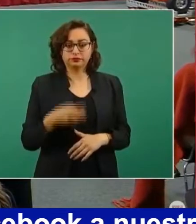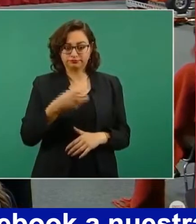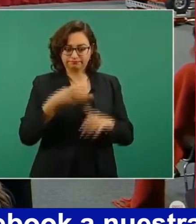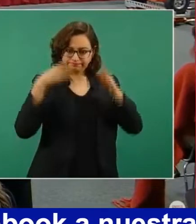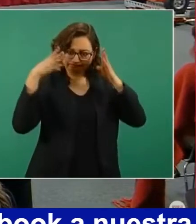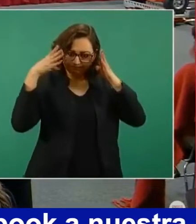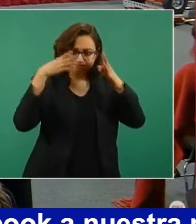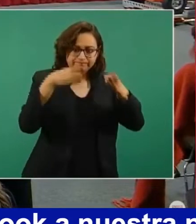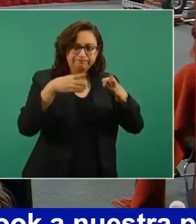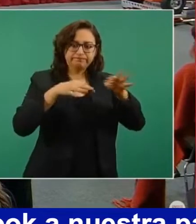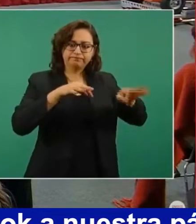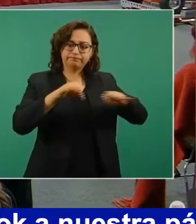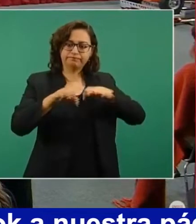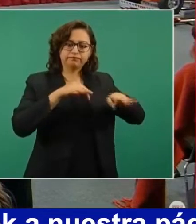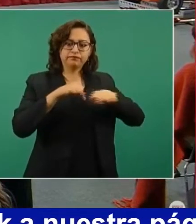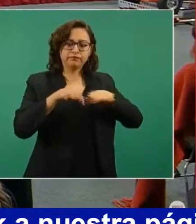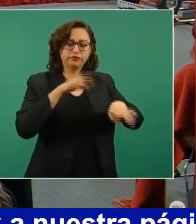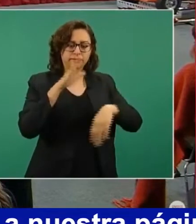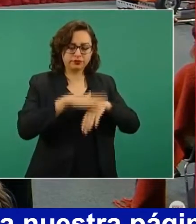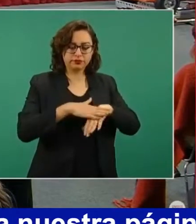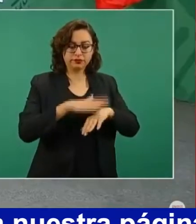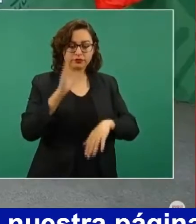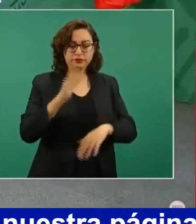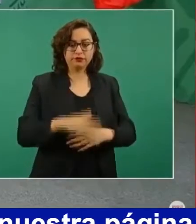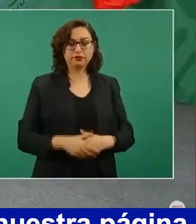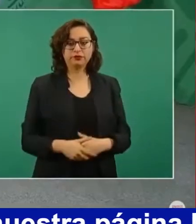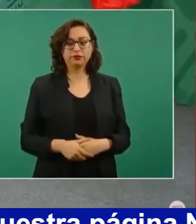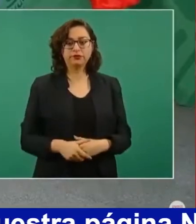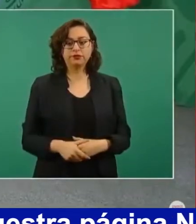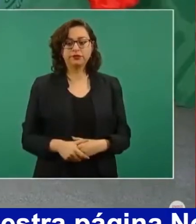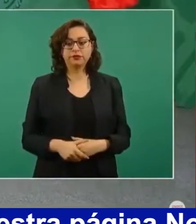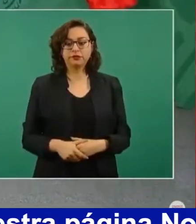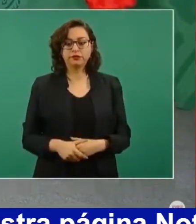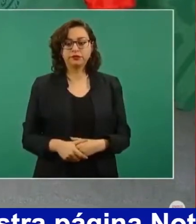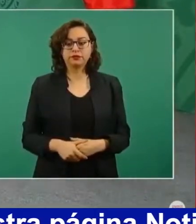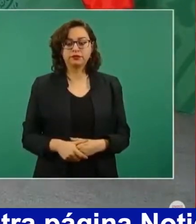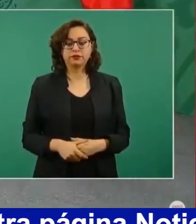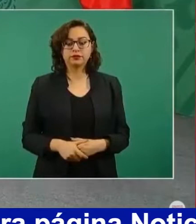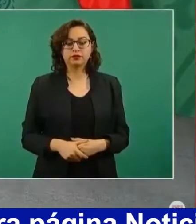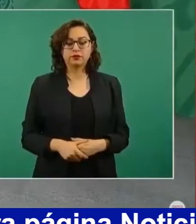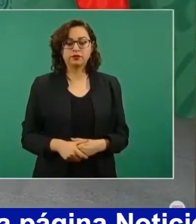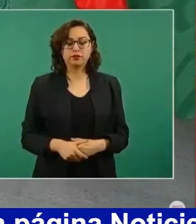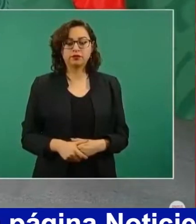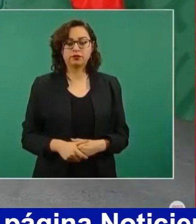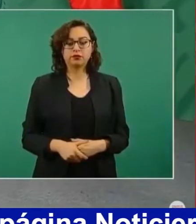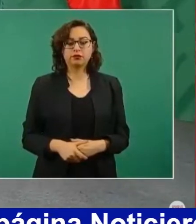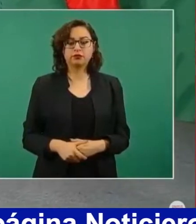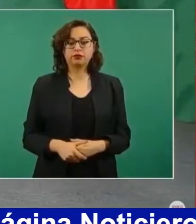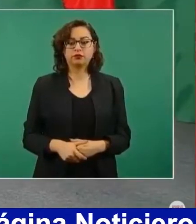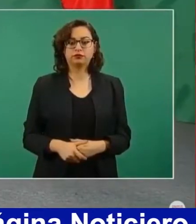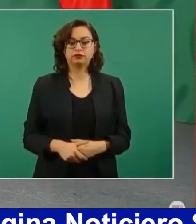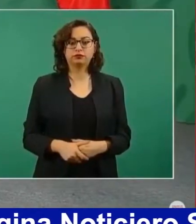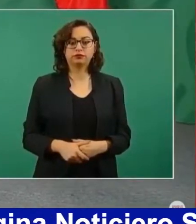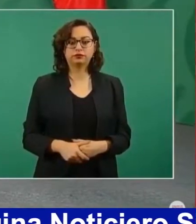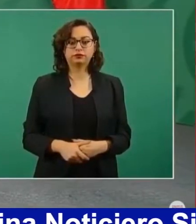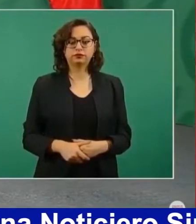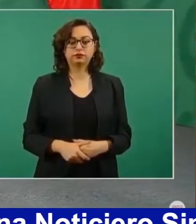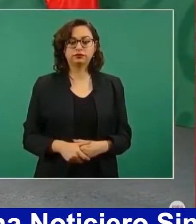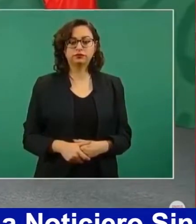trabajando. Cuando estuve el fin de semana en